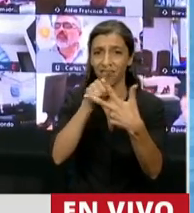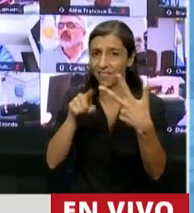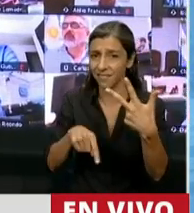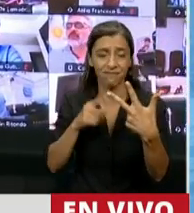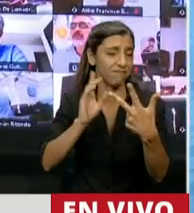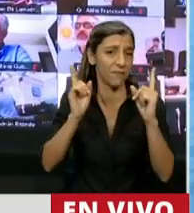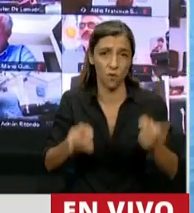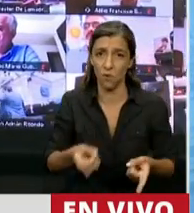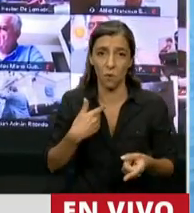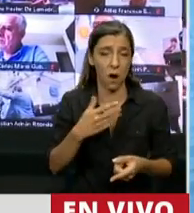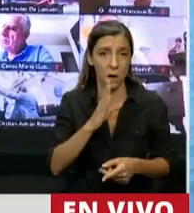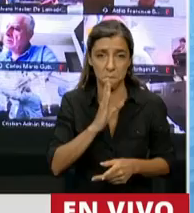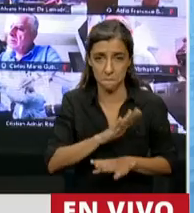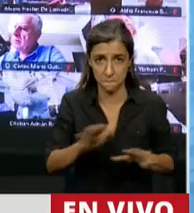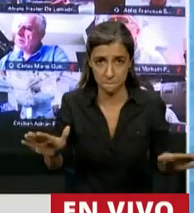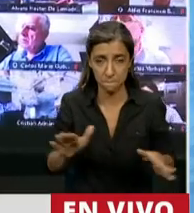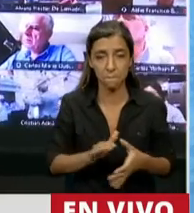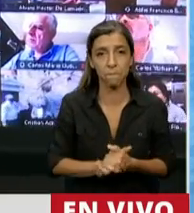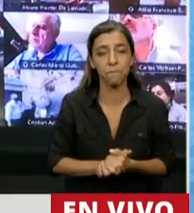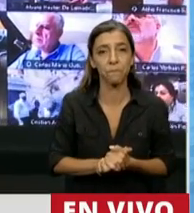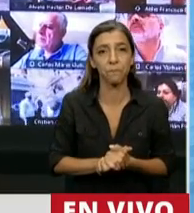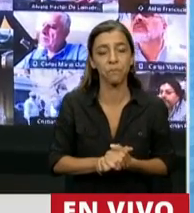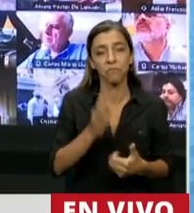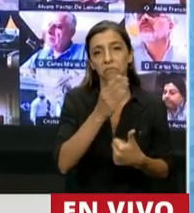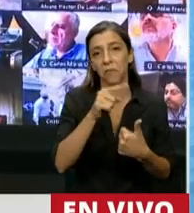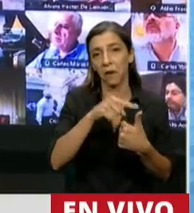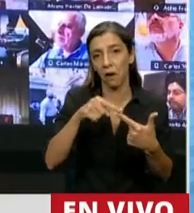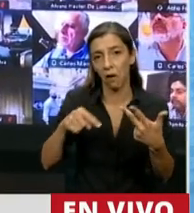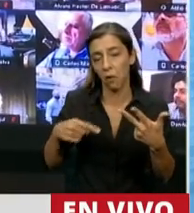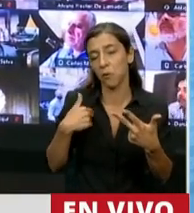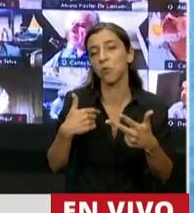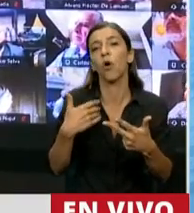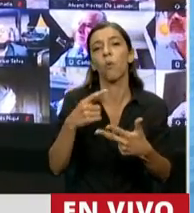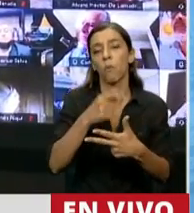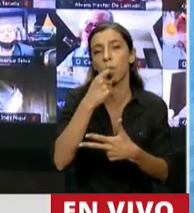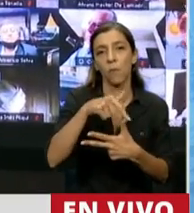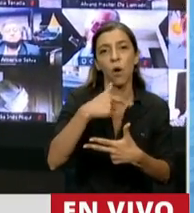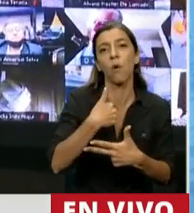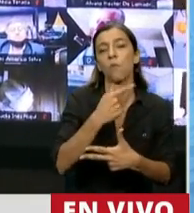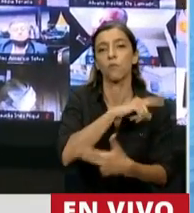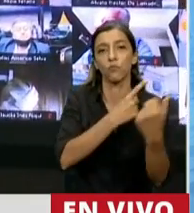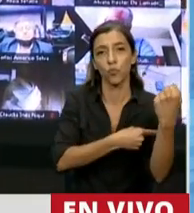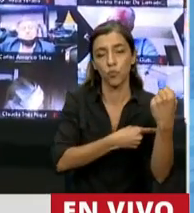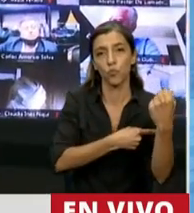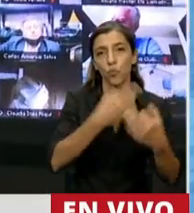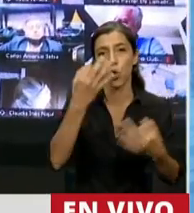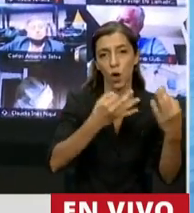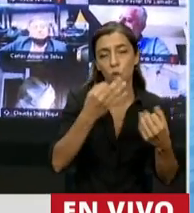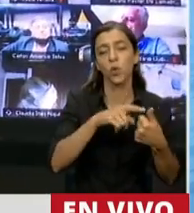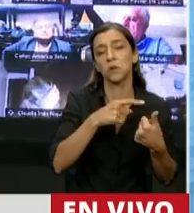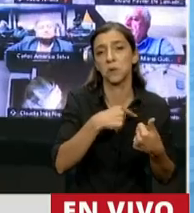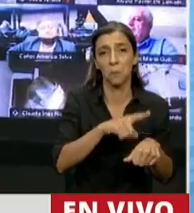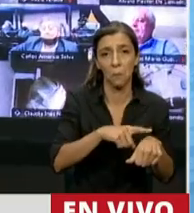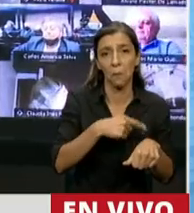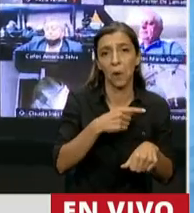los tres poderes del Estado, cada uno en su modalidad, porque el Poder Judicial, a los pocos que han atrapado,